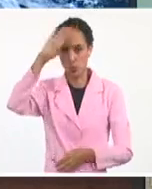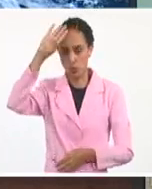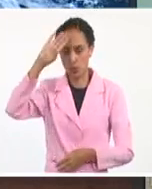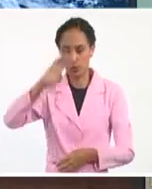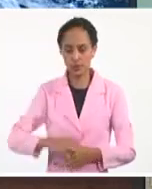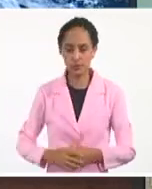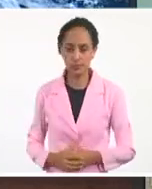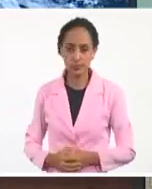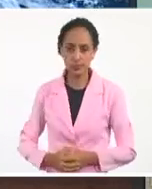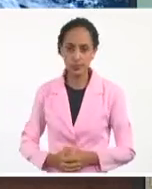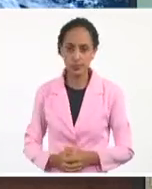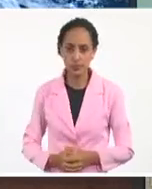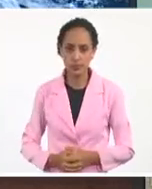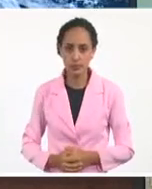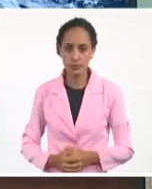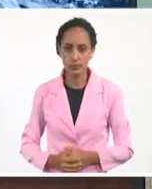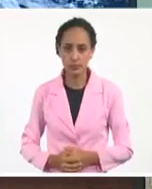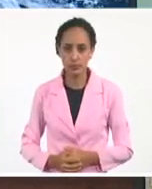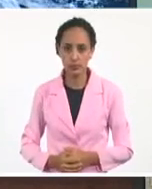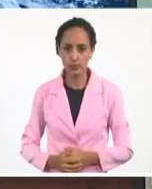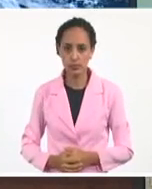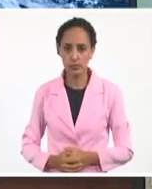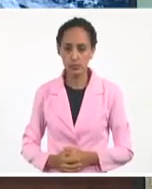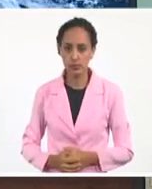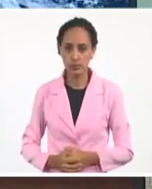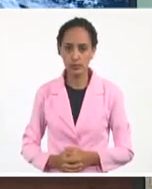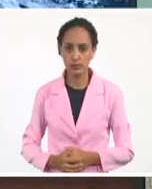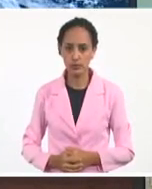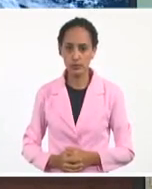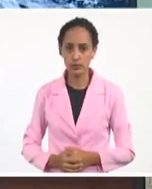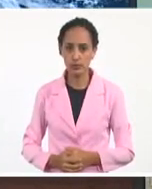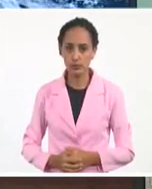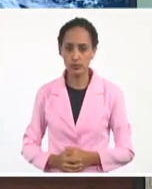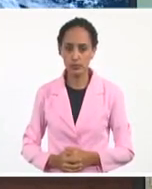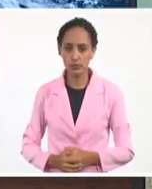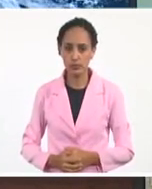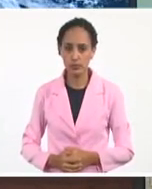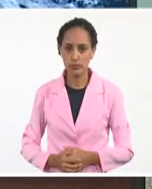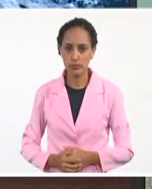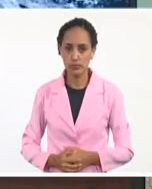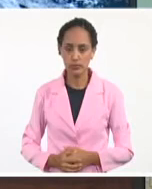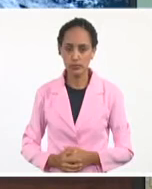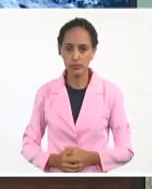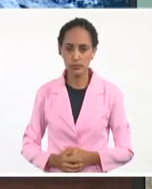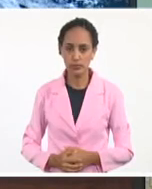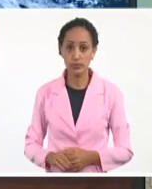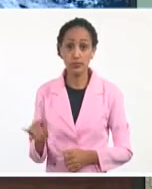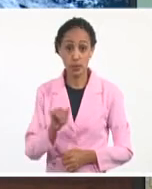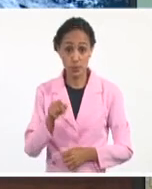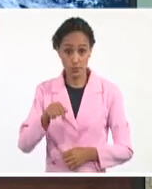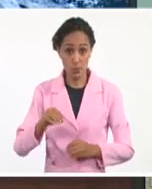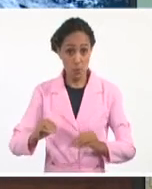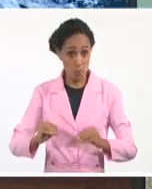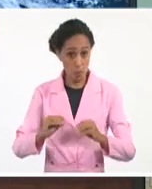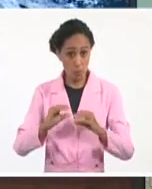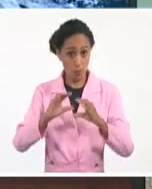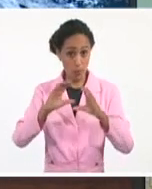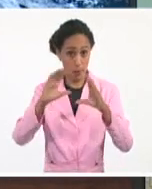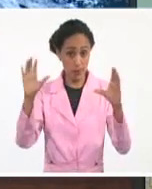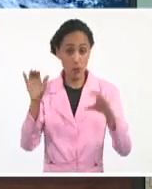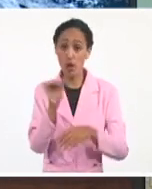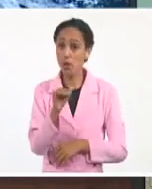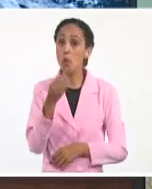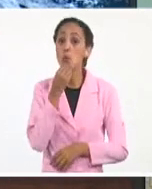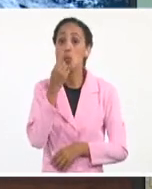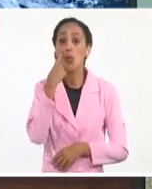También, desde la próxima madrugada, esta que tenemos delante, comenzarán a incrementarse